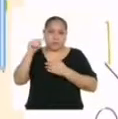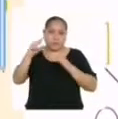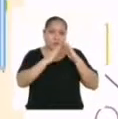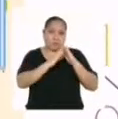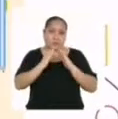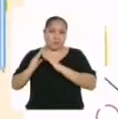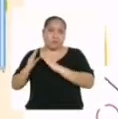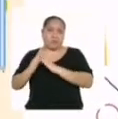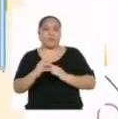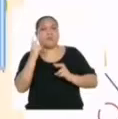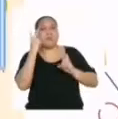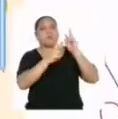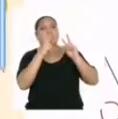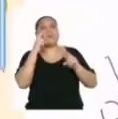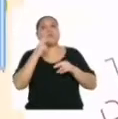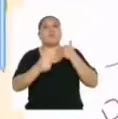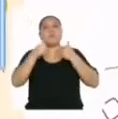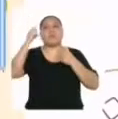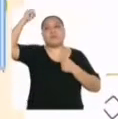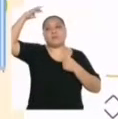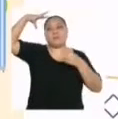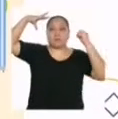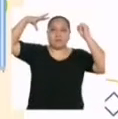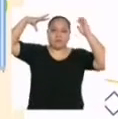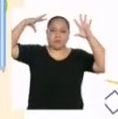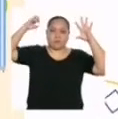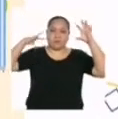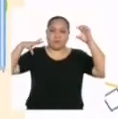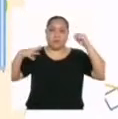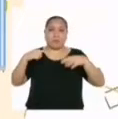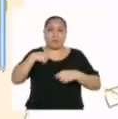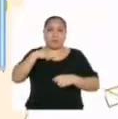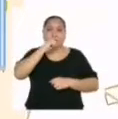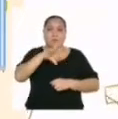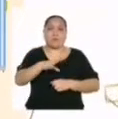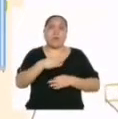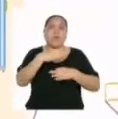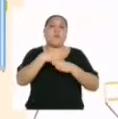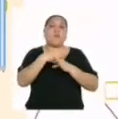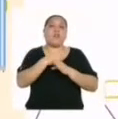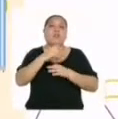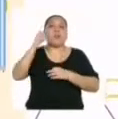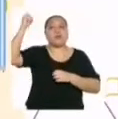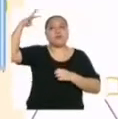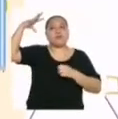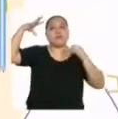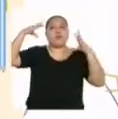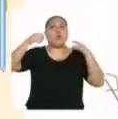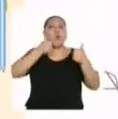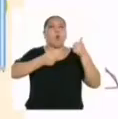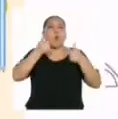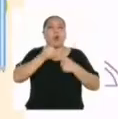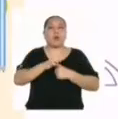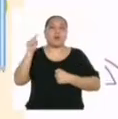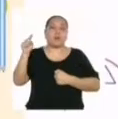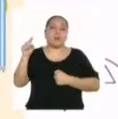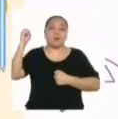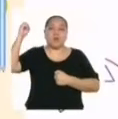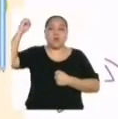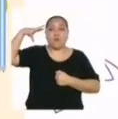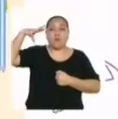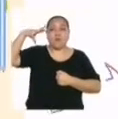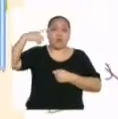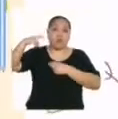y que estudien el tipo de bombilla que hay. Cuando me refiero al tipo, estoy hablando de si son